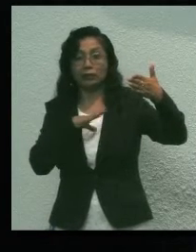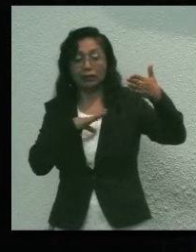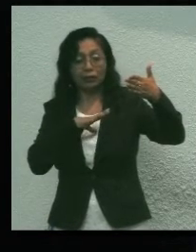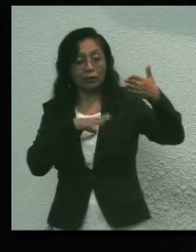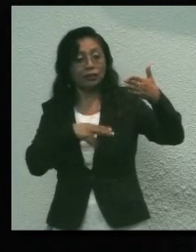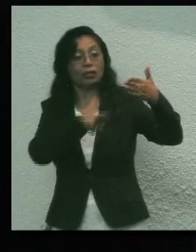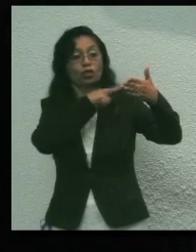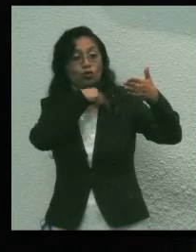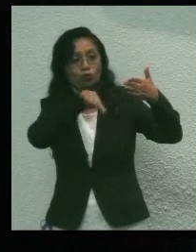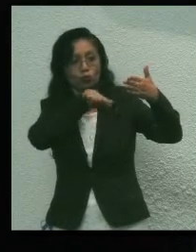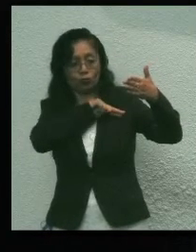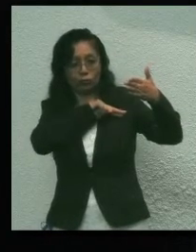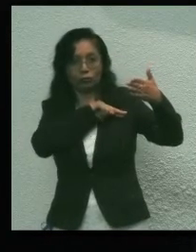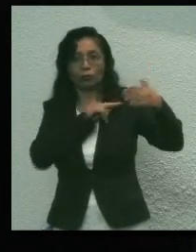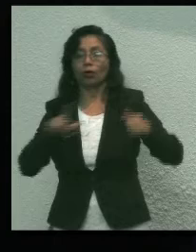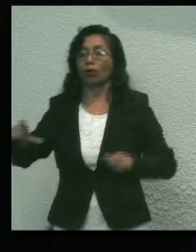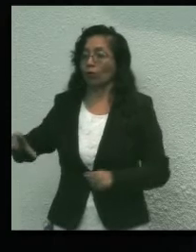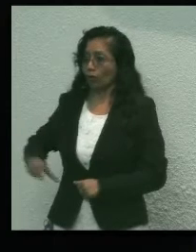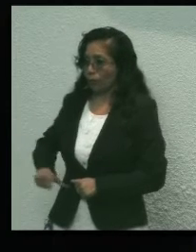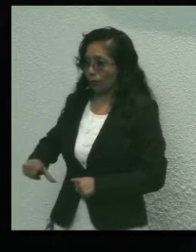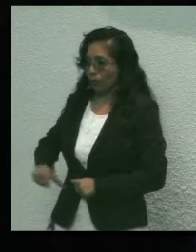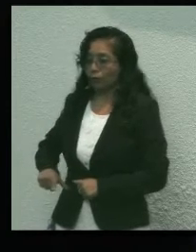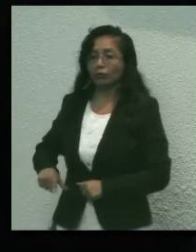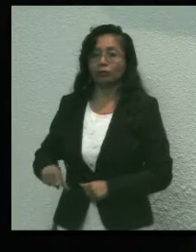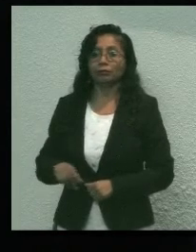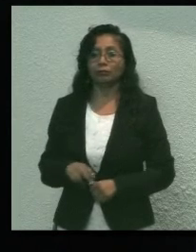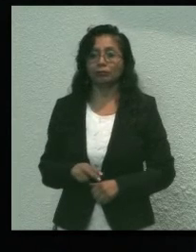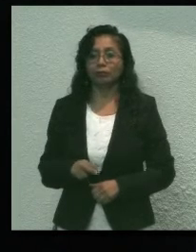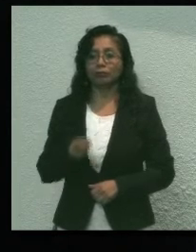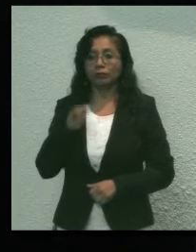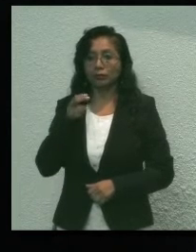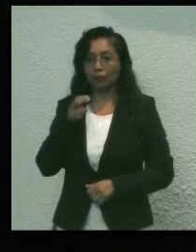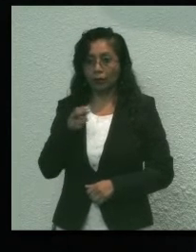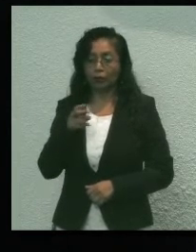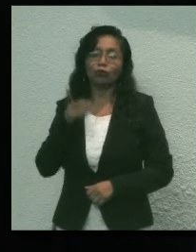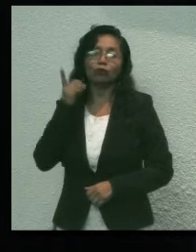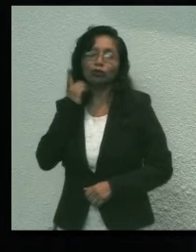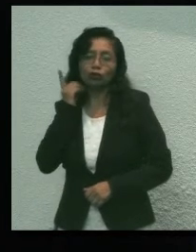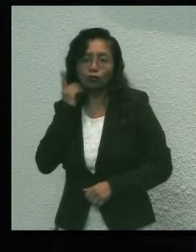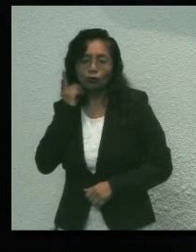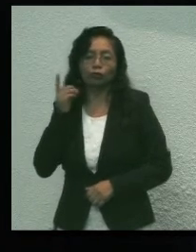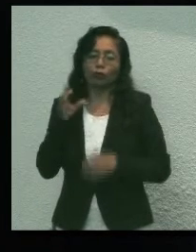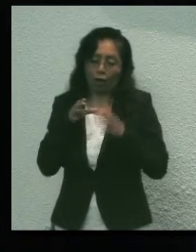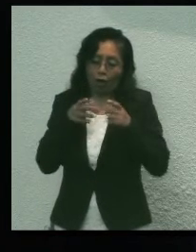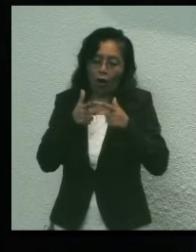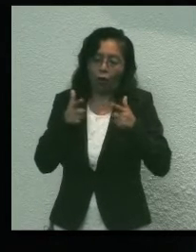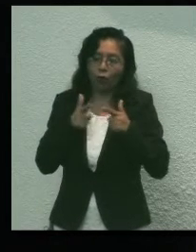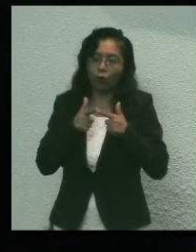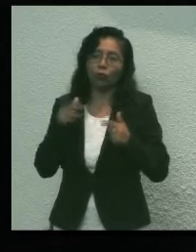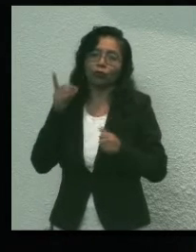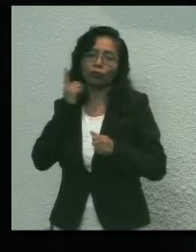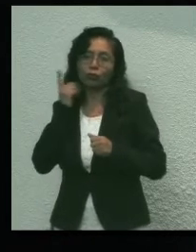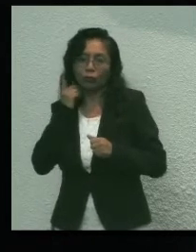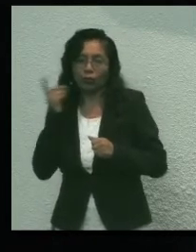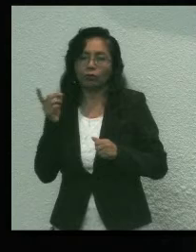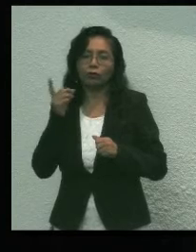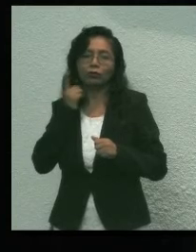nosotros. Gobernador, esta decimosexta legislatura acompañó